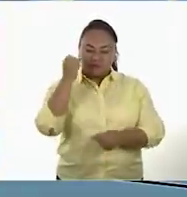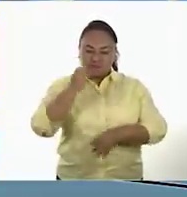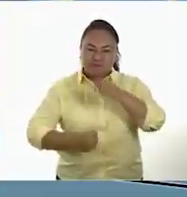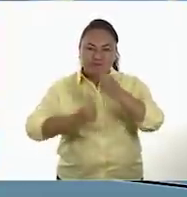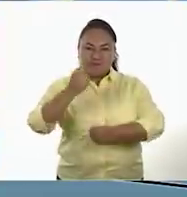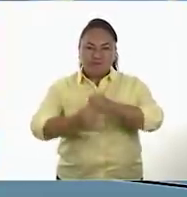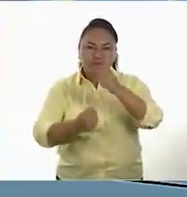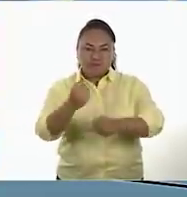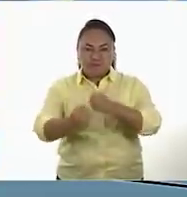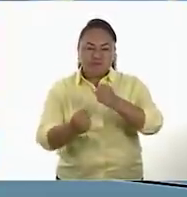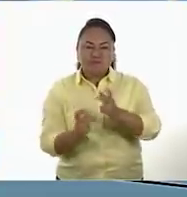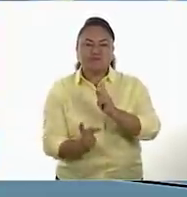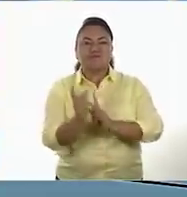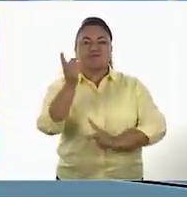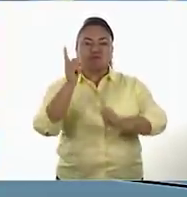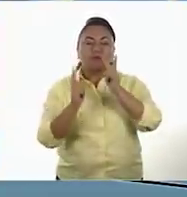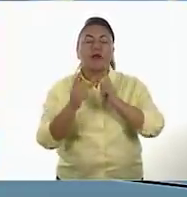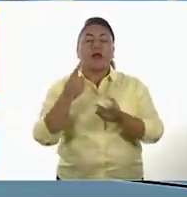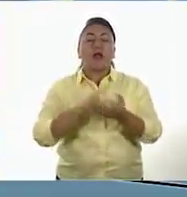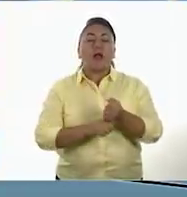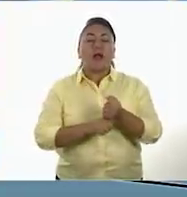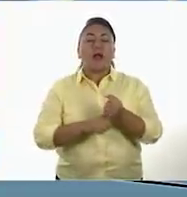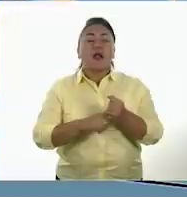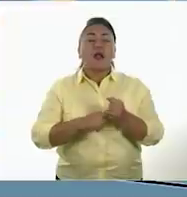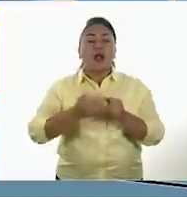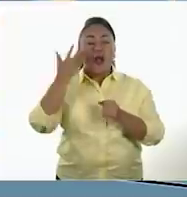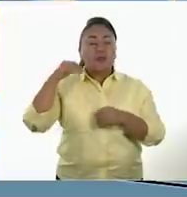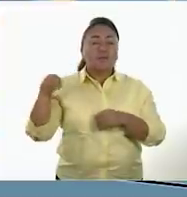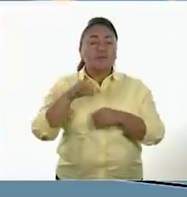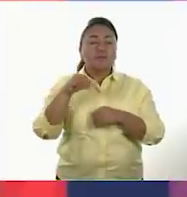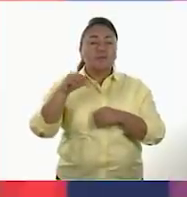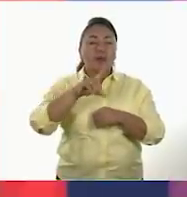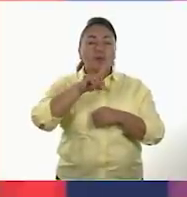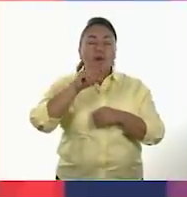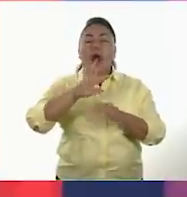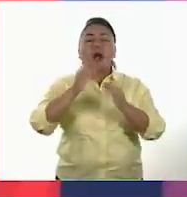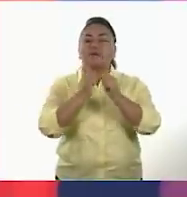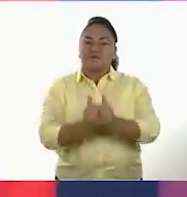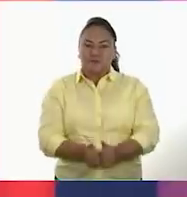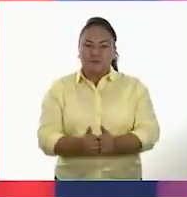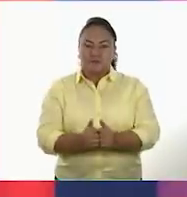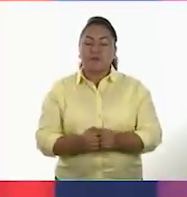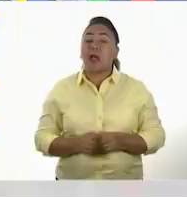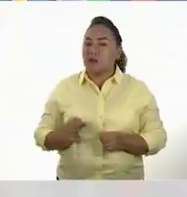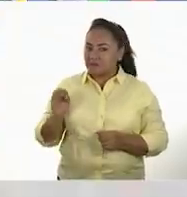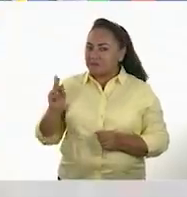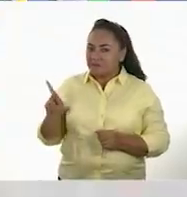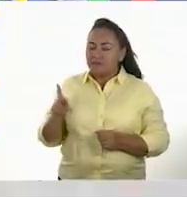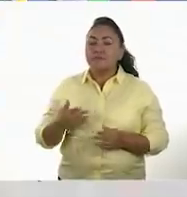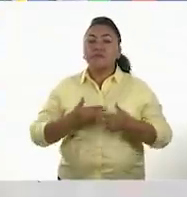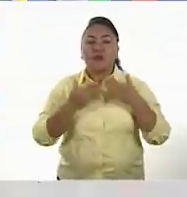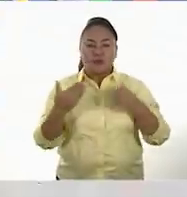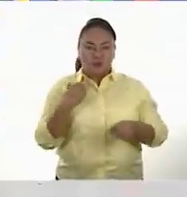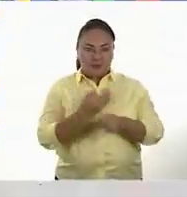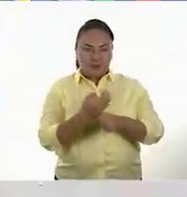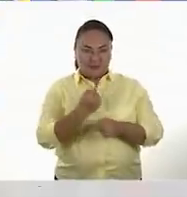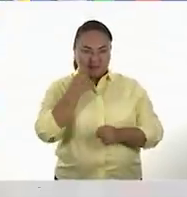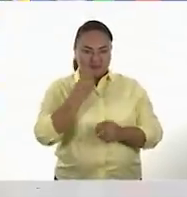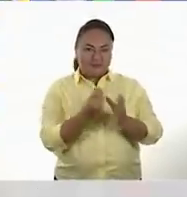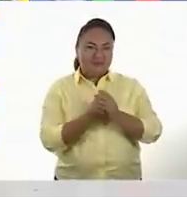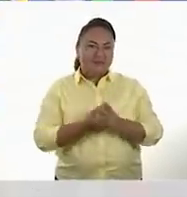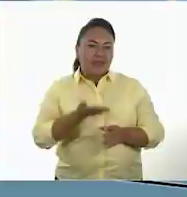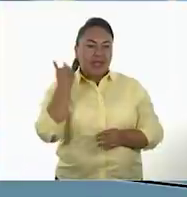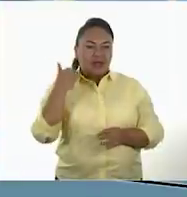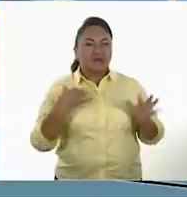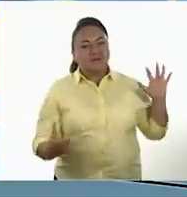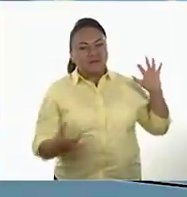permitieron el paso del nomadismo al sedentarismo. ¿Ok? Perfecto. Ok, vamos a retomar si quieres lo que vimos en la clase anterior, que fue lo